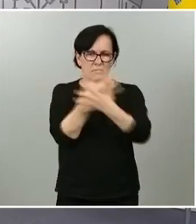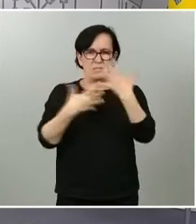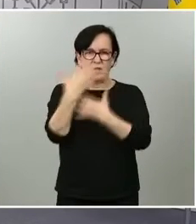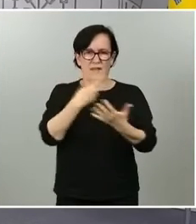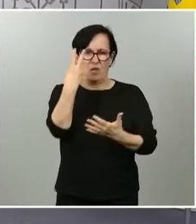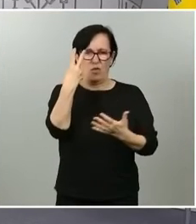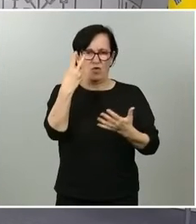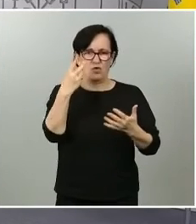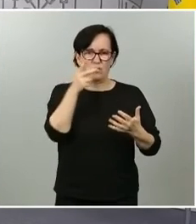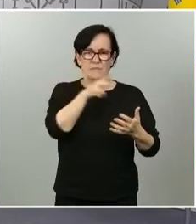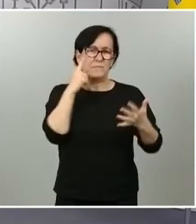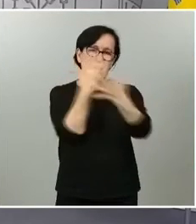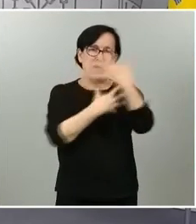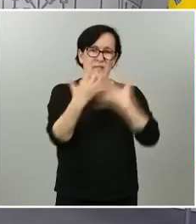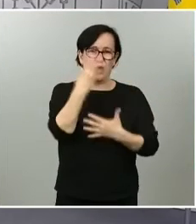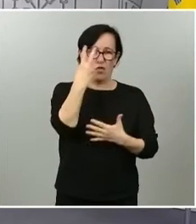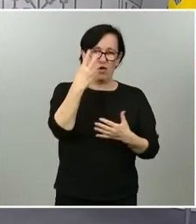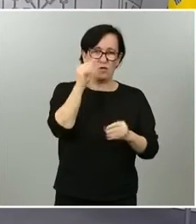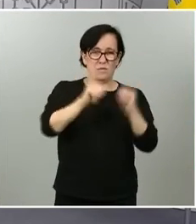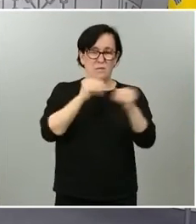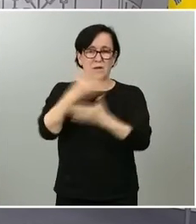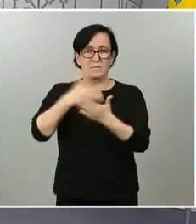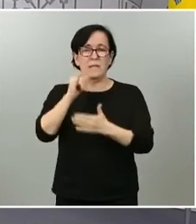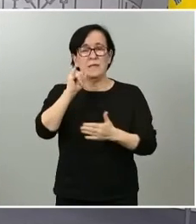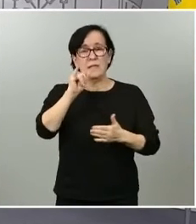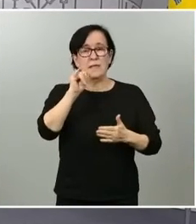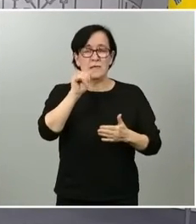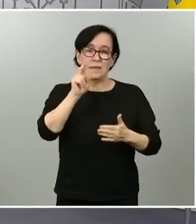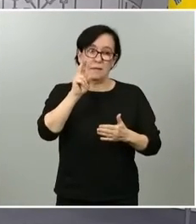Tenemos una mezcla. Vamos a IB3, que estaba ya en el uso de la palabra. IB3, adelante.